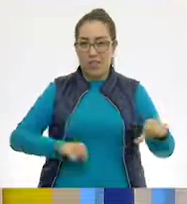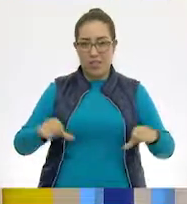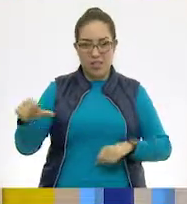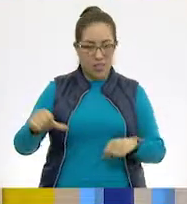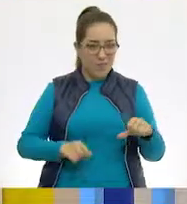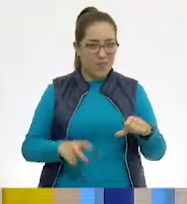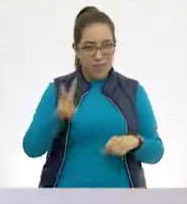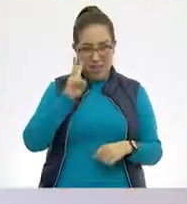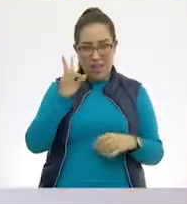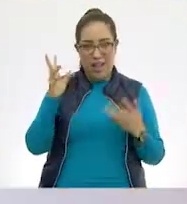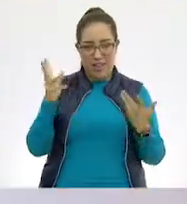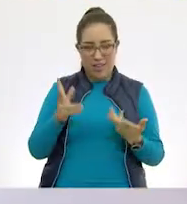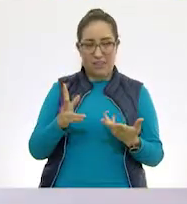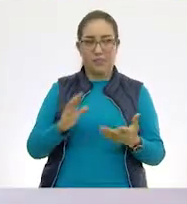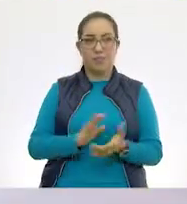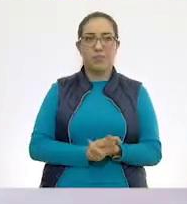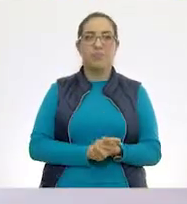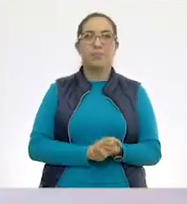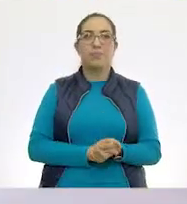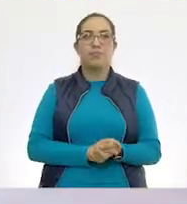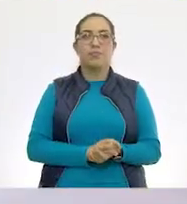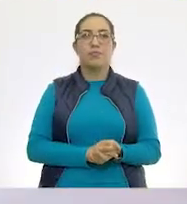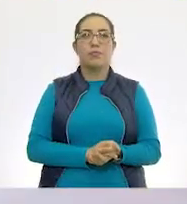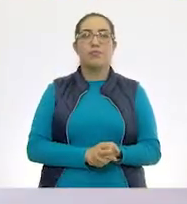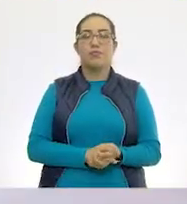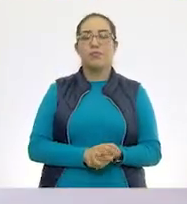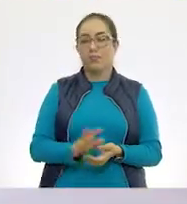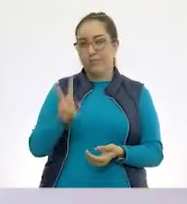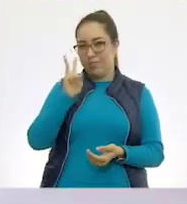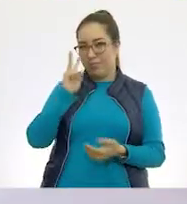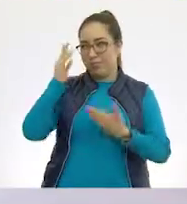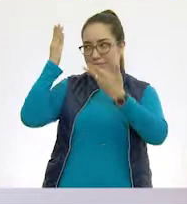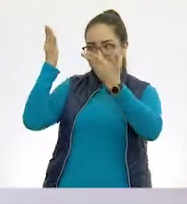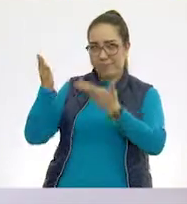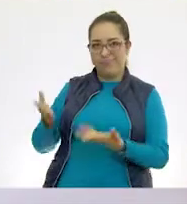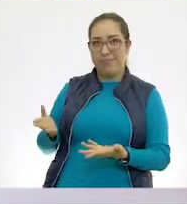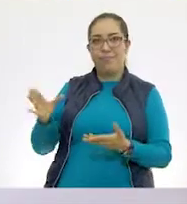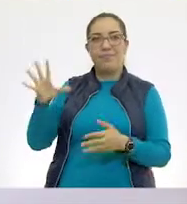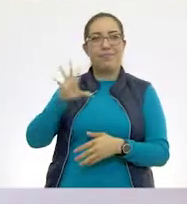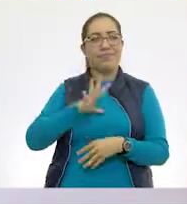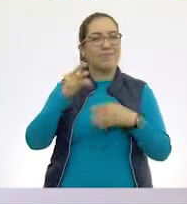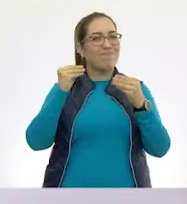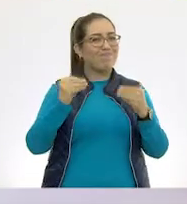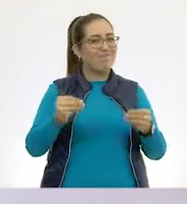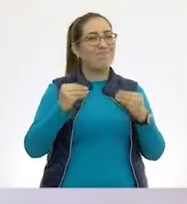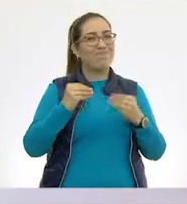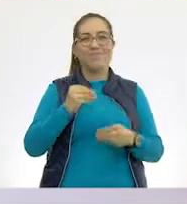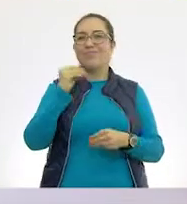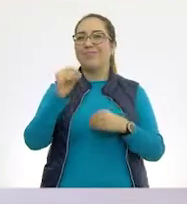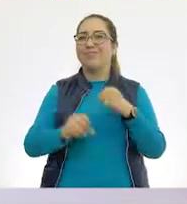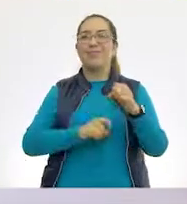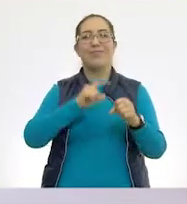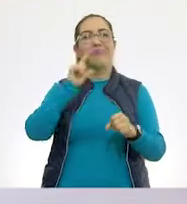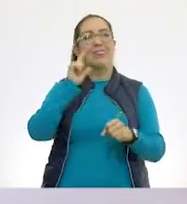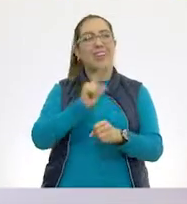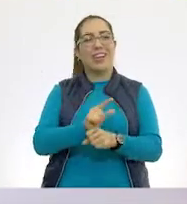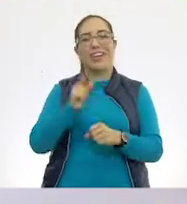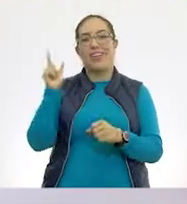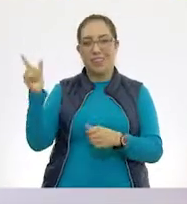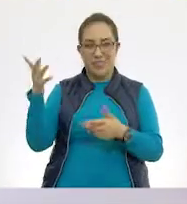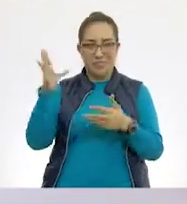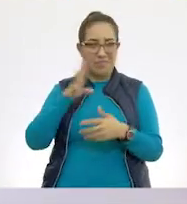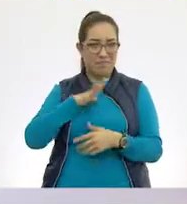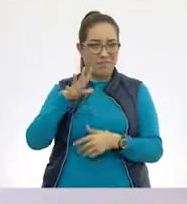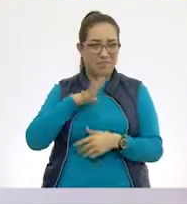ver. Como ya viste, tenemos un montón de animales aquí y tenemos